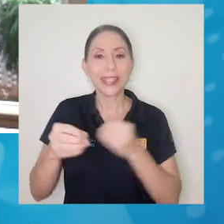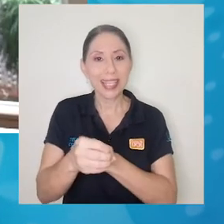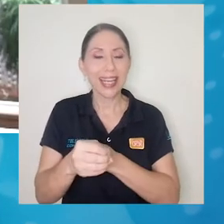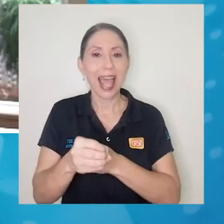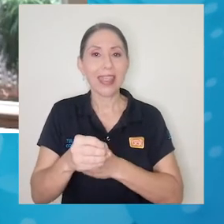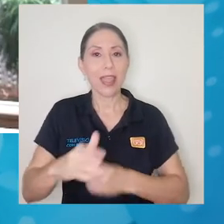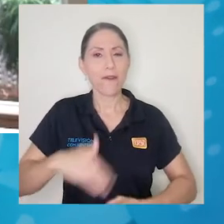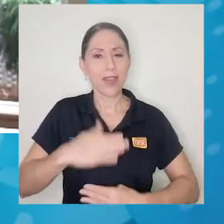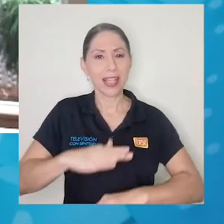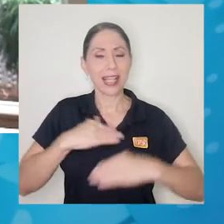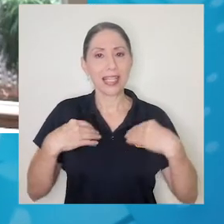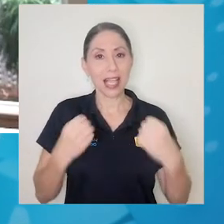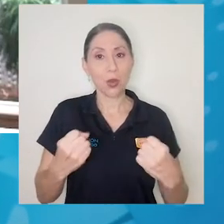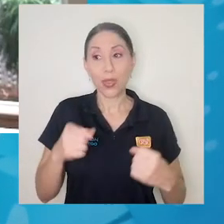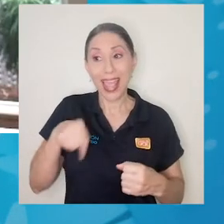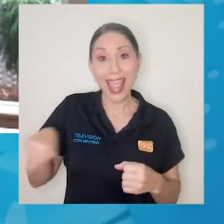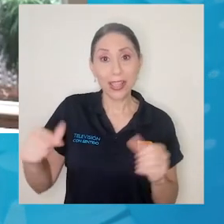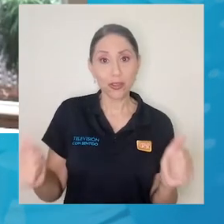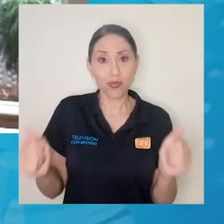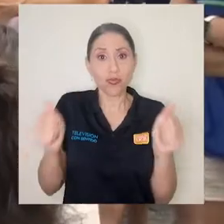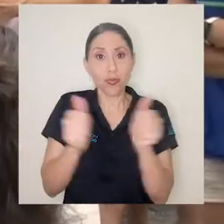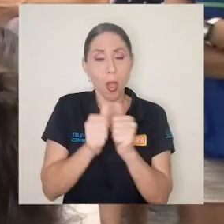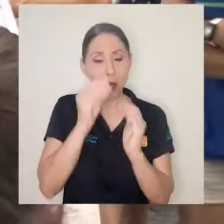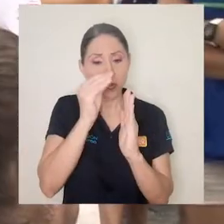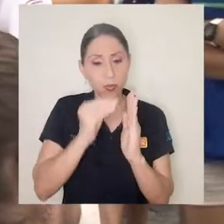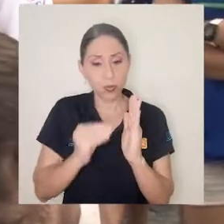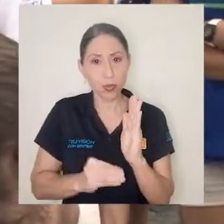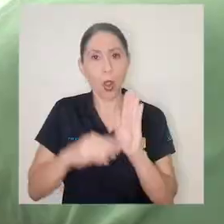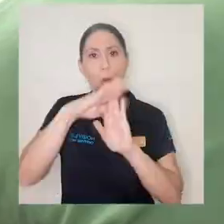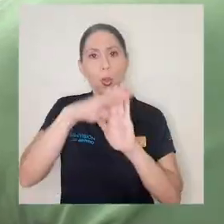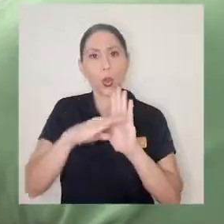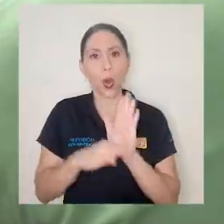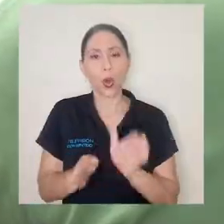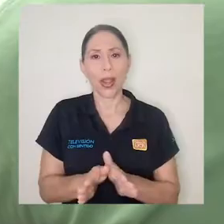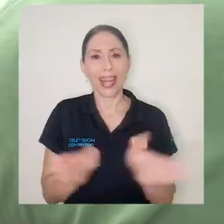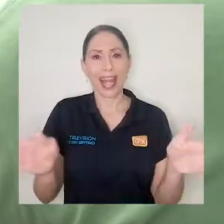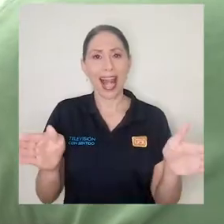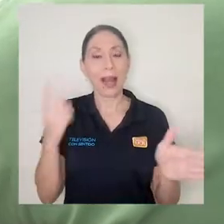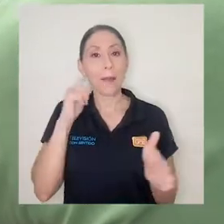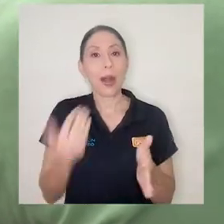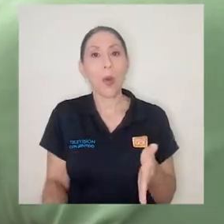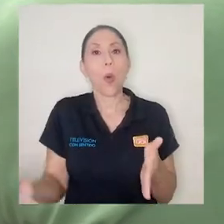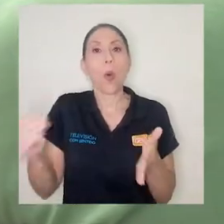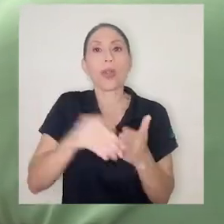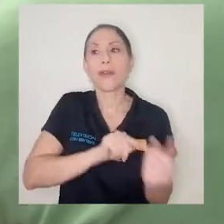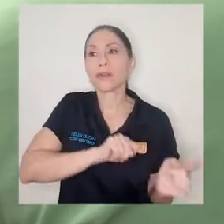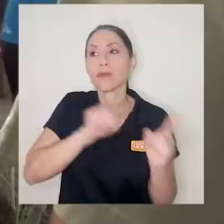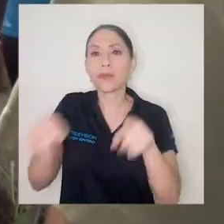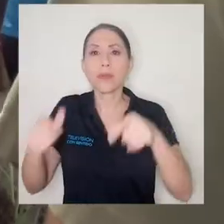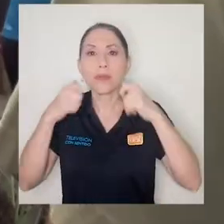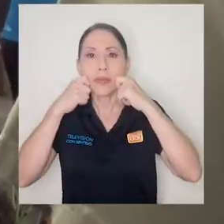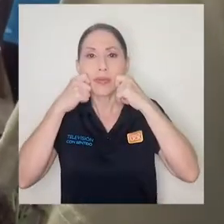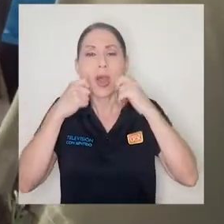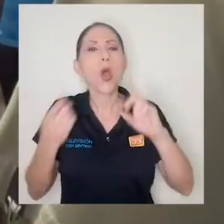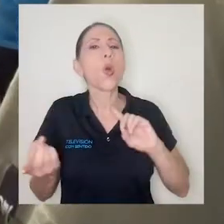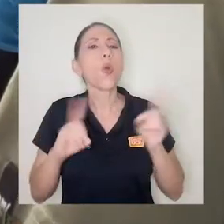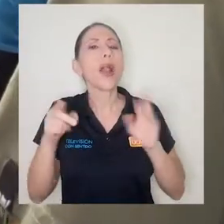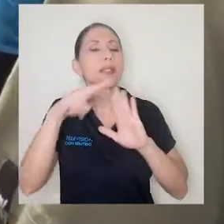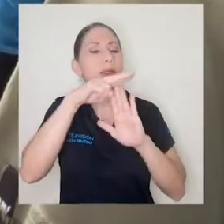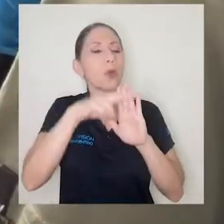Salud, generaron el protocolo general para regresar a la presencialidad y las normas que debemos